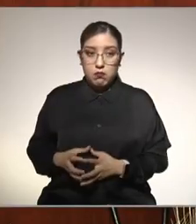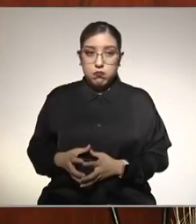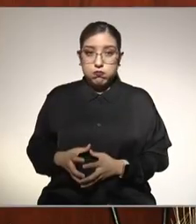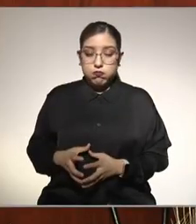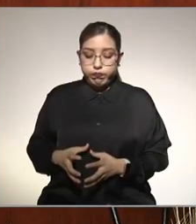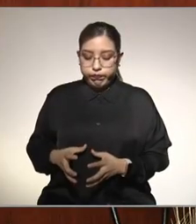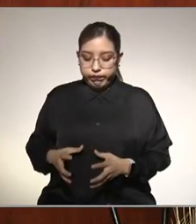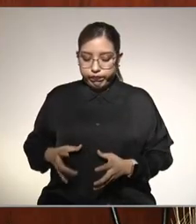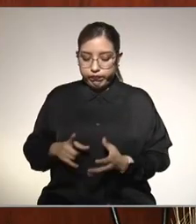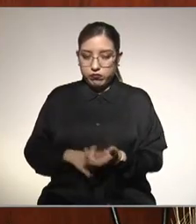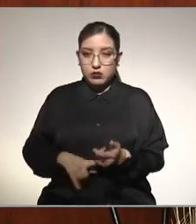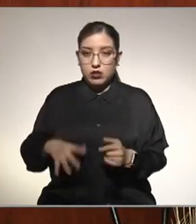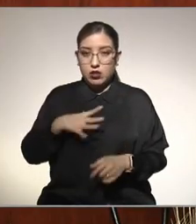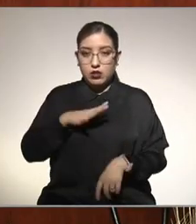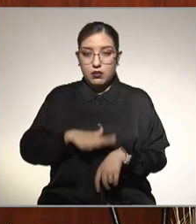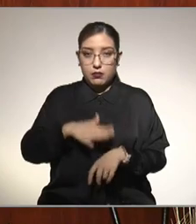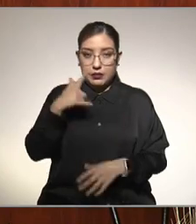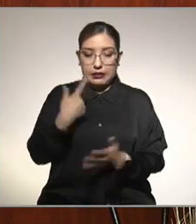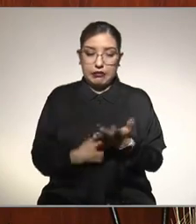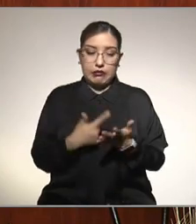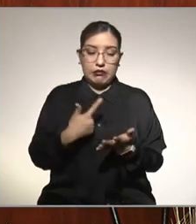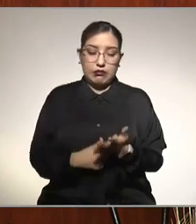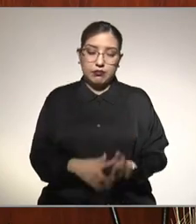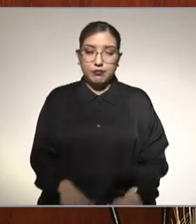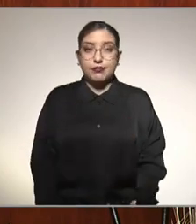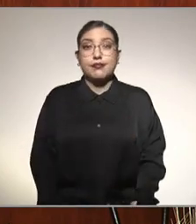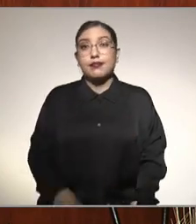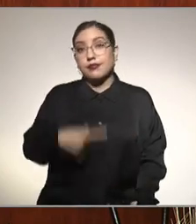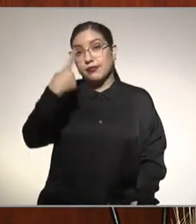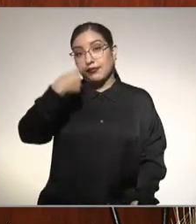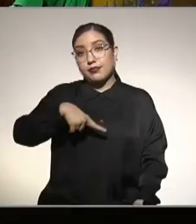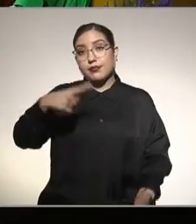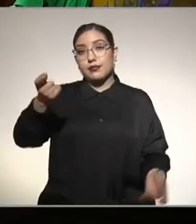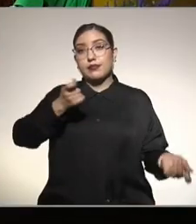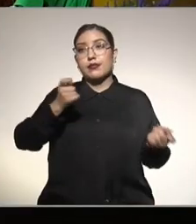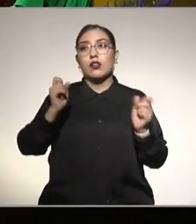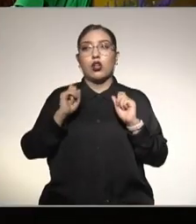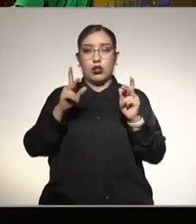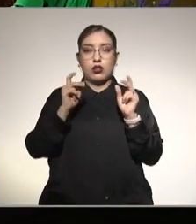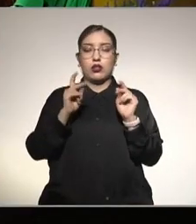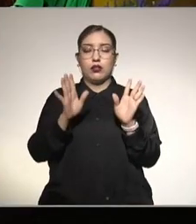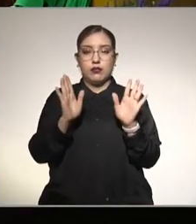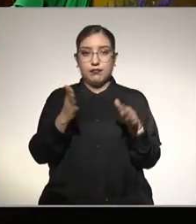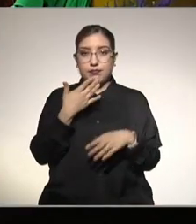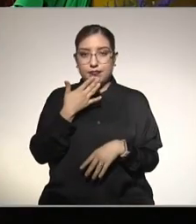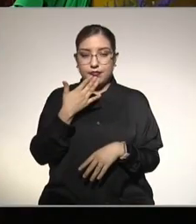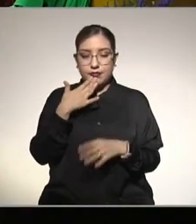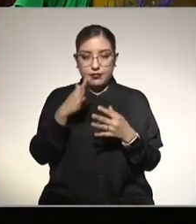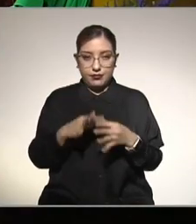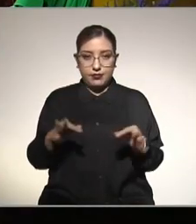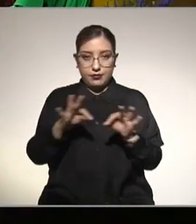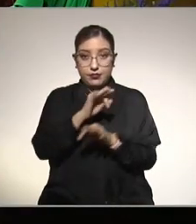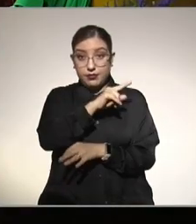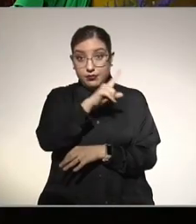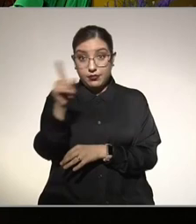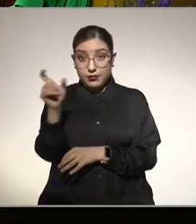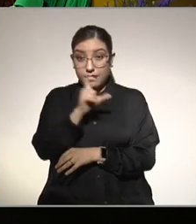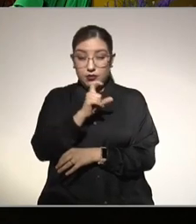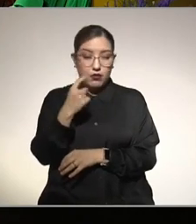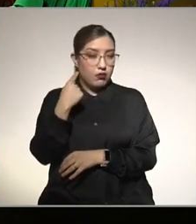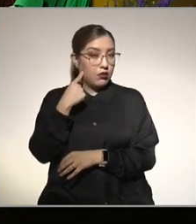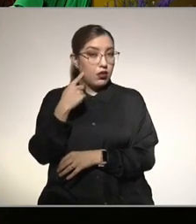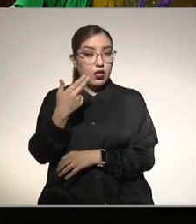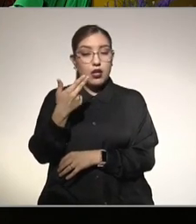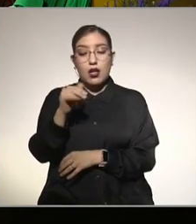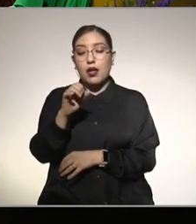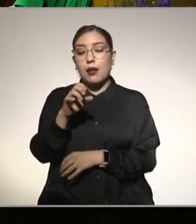más grasa de lo habitual para intentar controlarlo Ok yo creo que esto es importante porque ustedes también cuando escuchan hepatitis